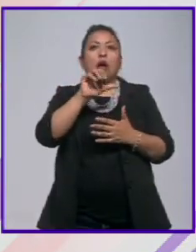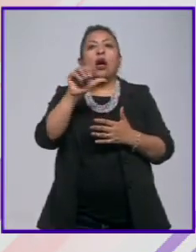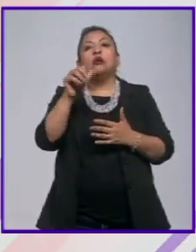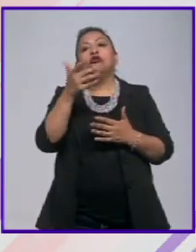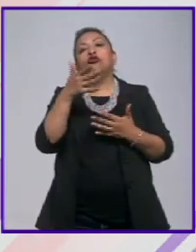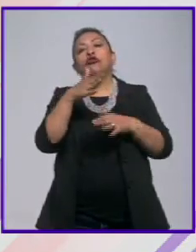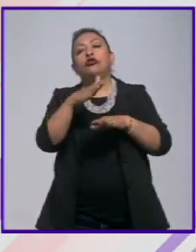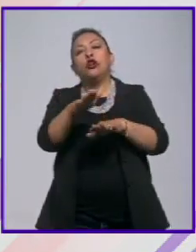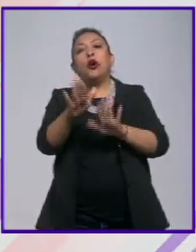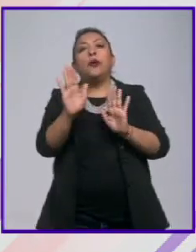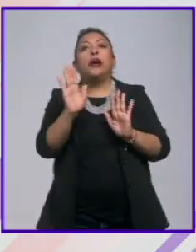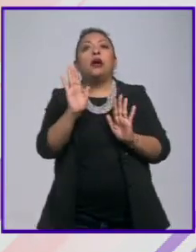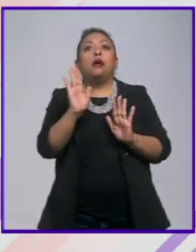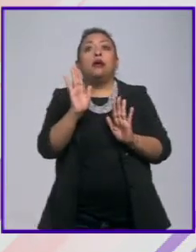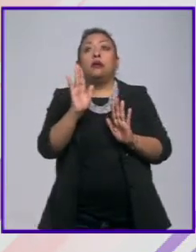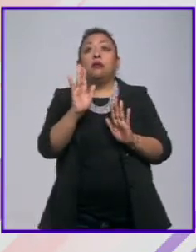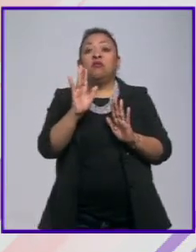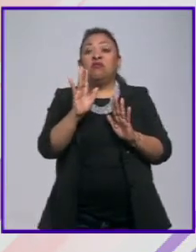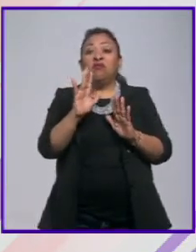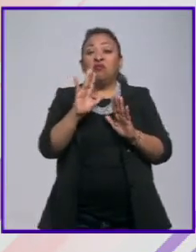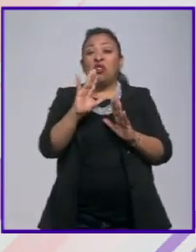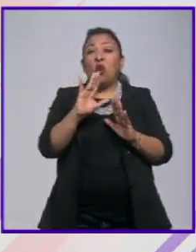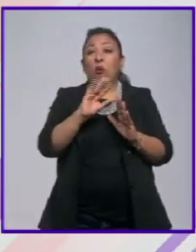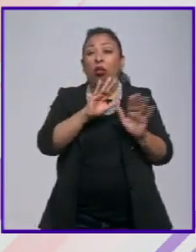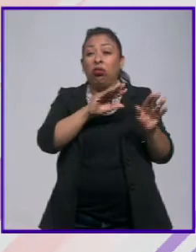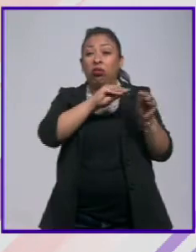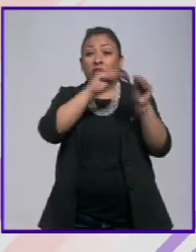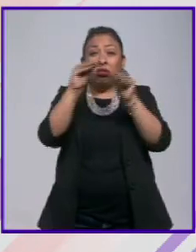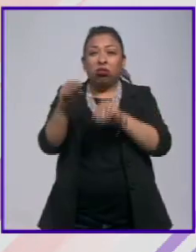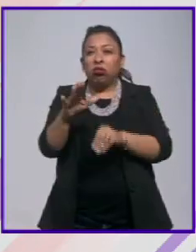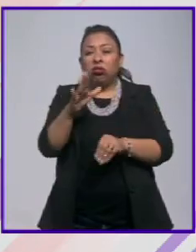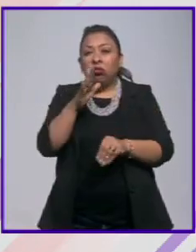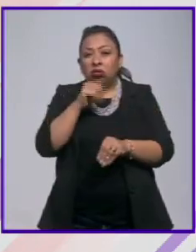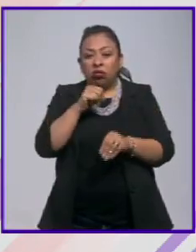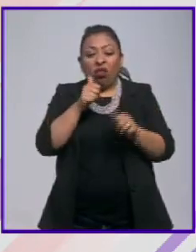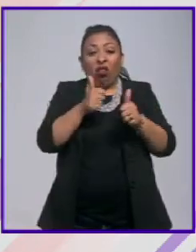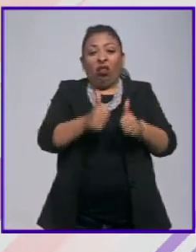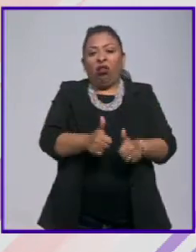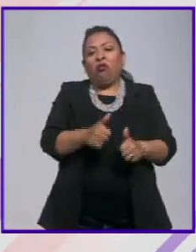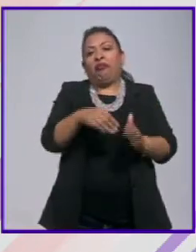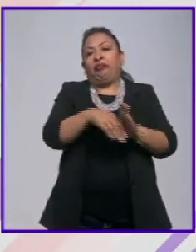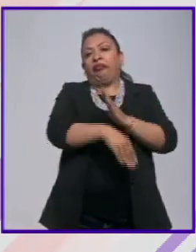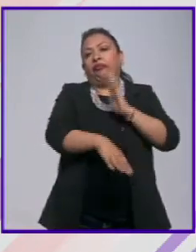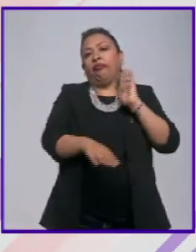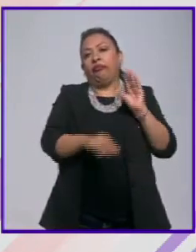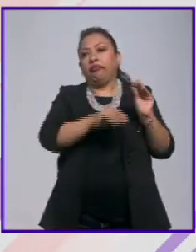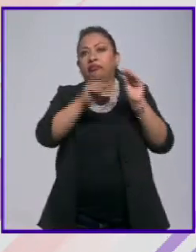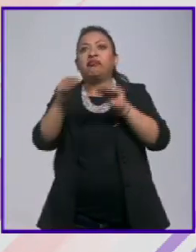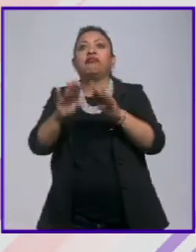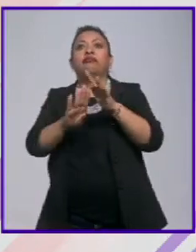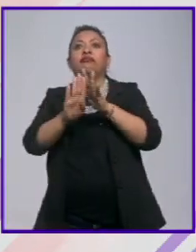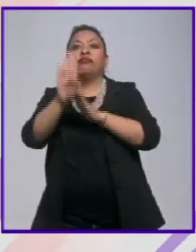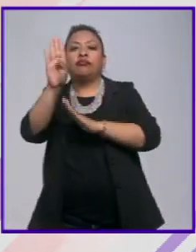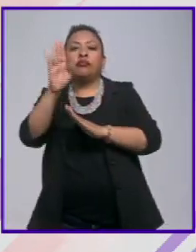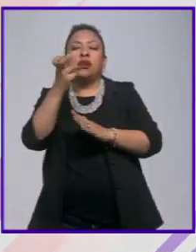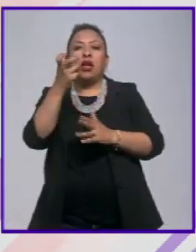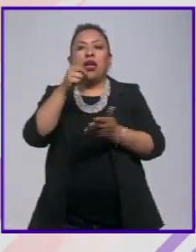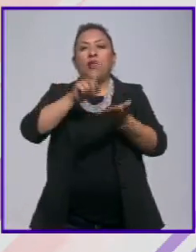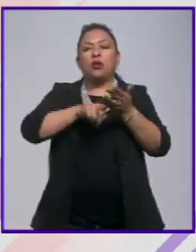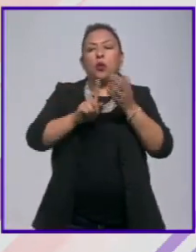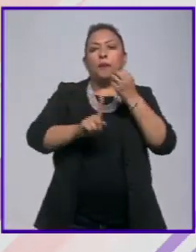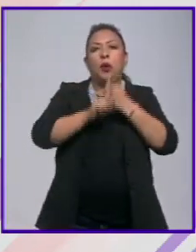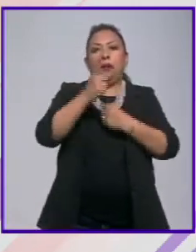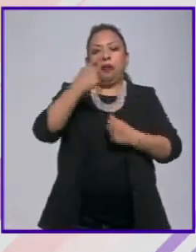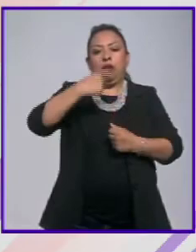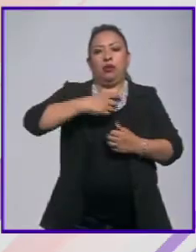de pues si no te vas no lo logras si no te mueves no lo logras pero también como genera esos conflictos de